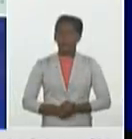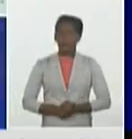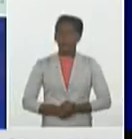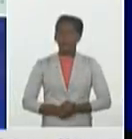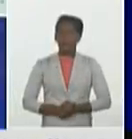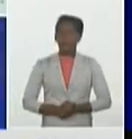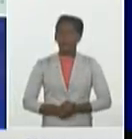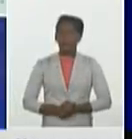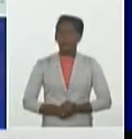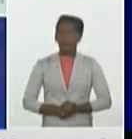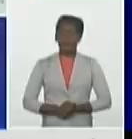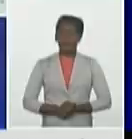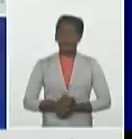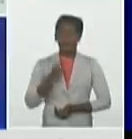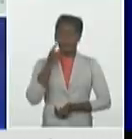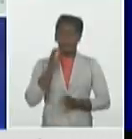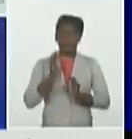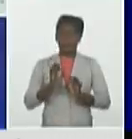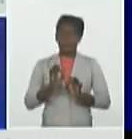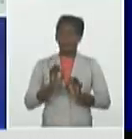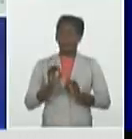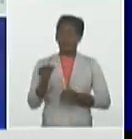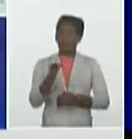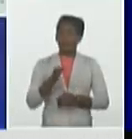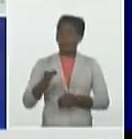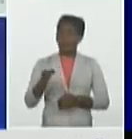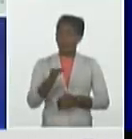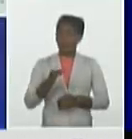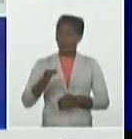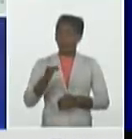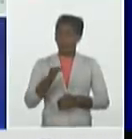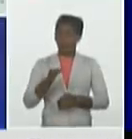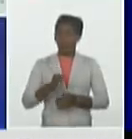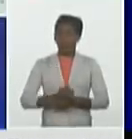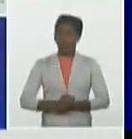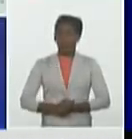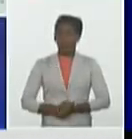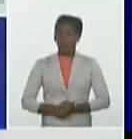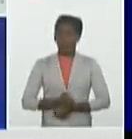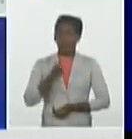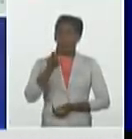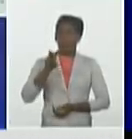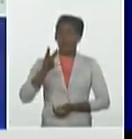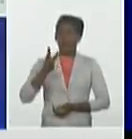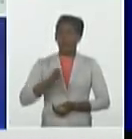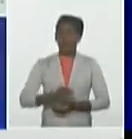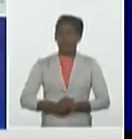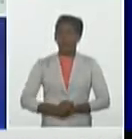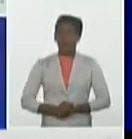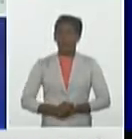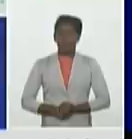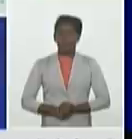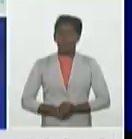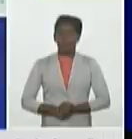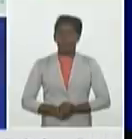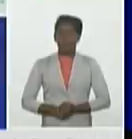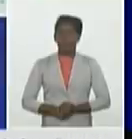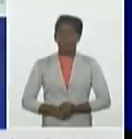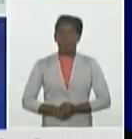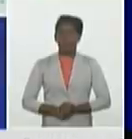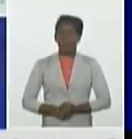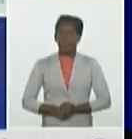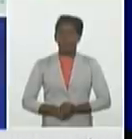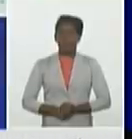el mayor número en el municipio de Cienfuegos 13 Cumanayagua y Palmira con 4 cada uno Rodas con 2